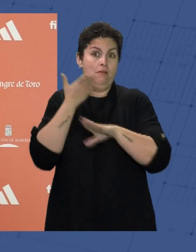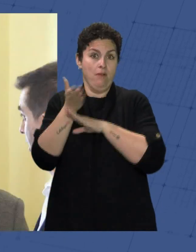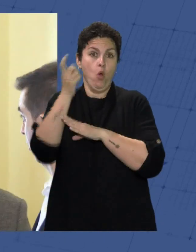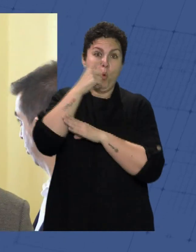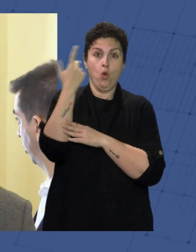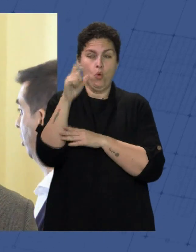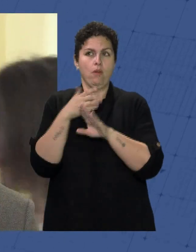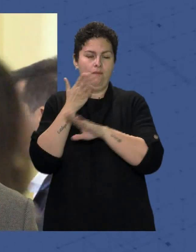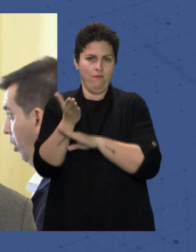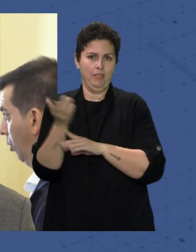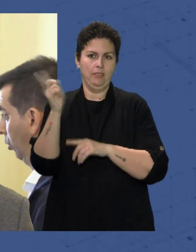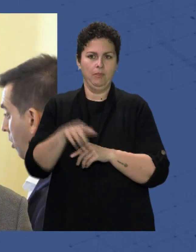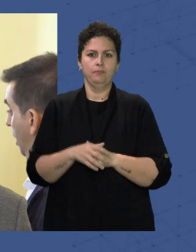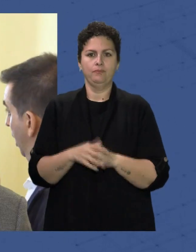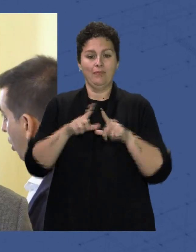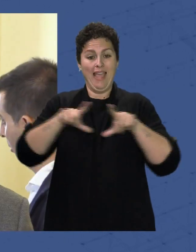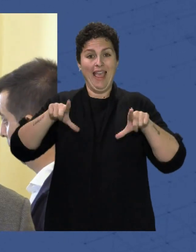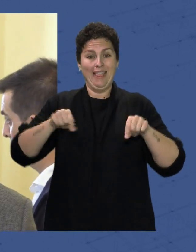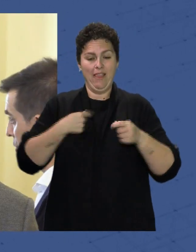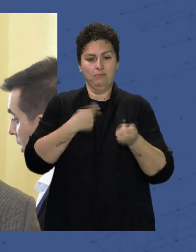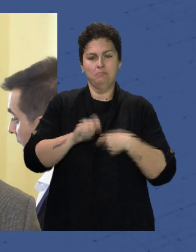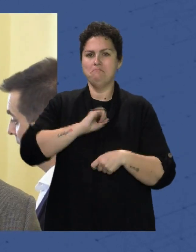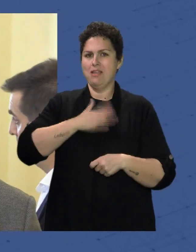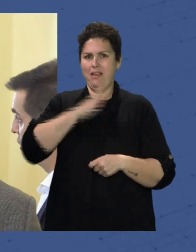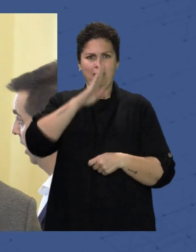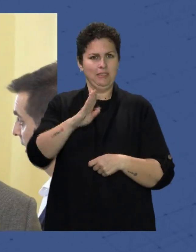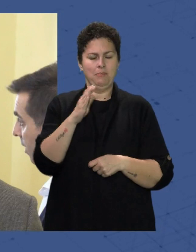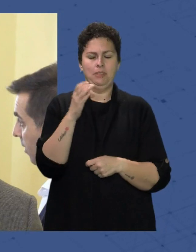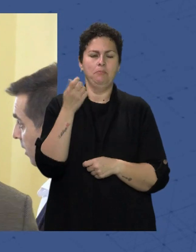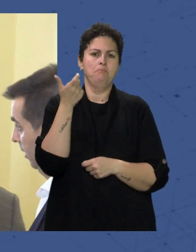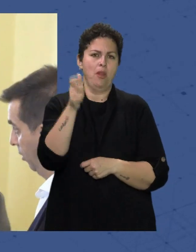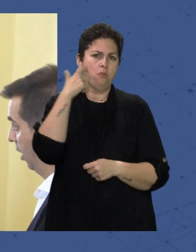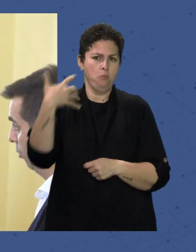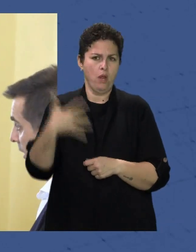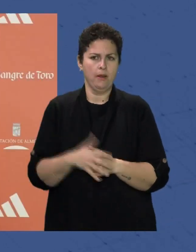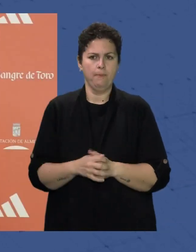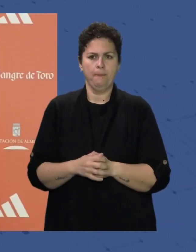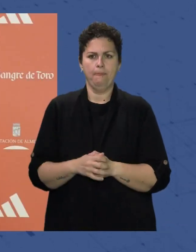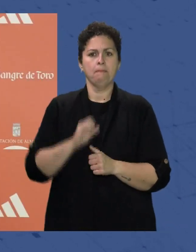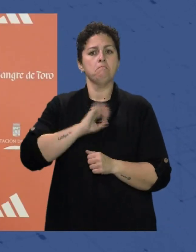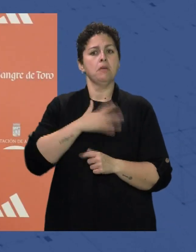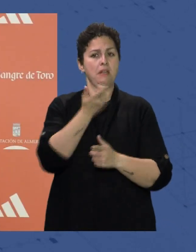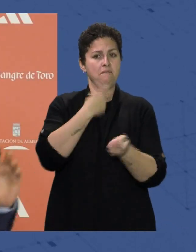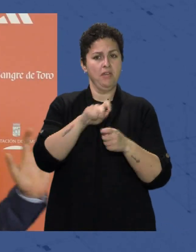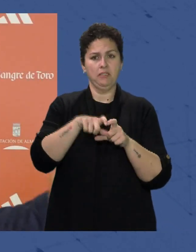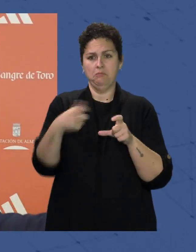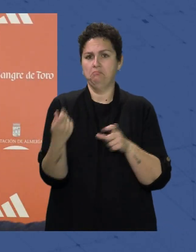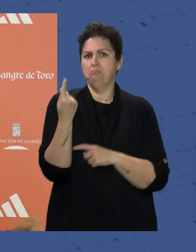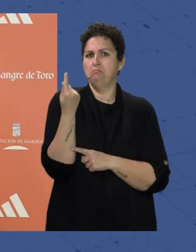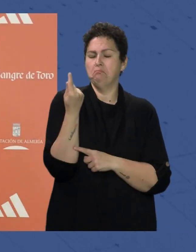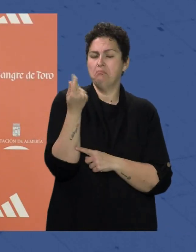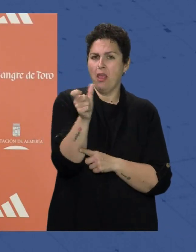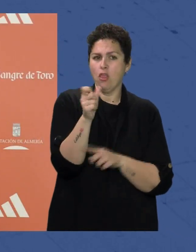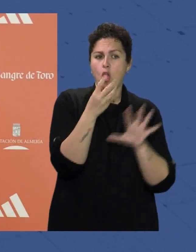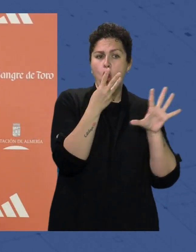julio Las entradas estarán a la venta Mañana a precios populares Mañana saldrán a la venta Las entradas A precios de 8